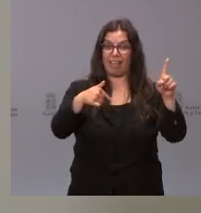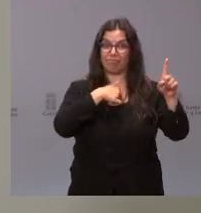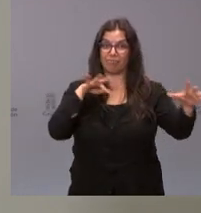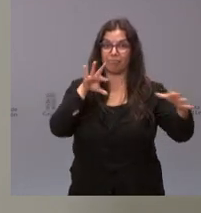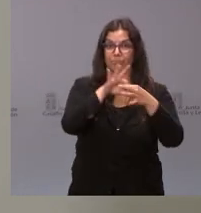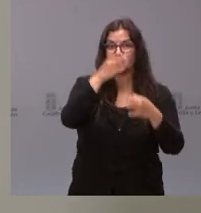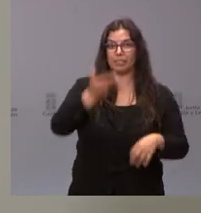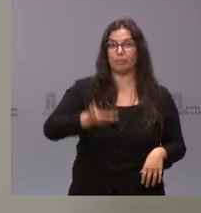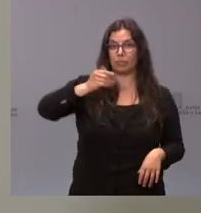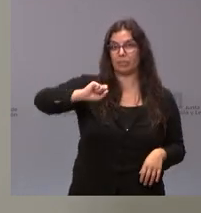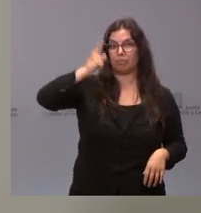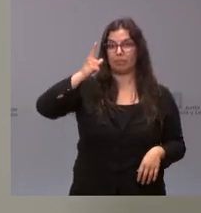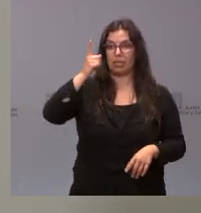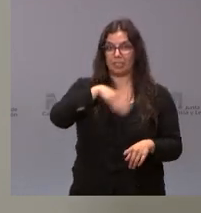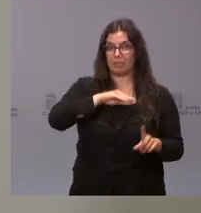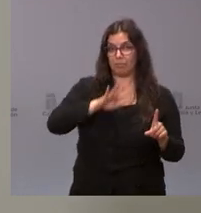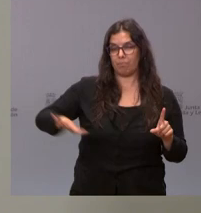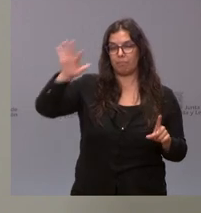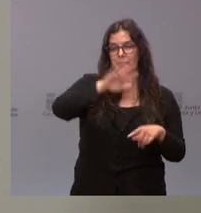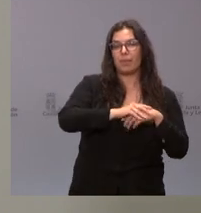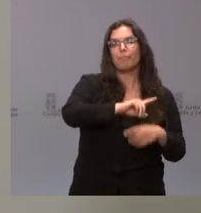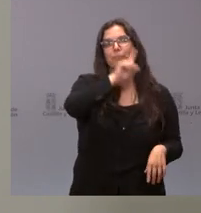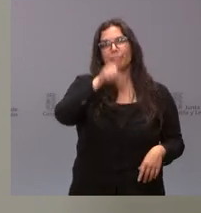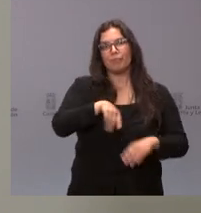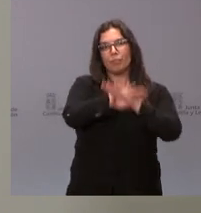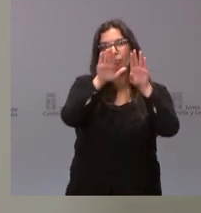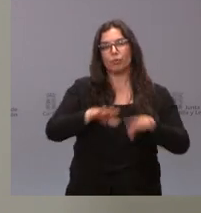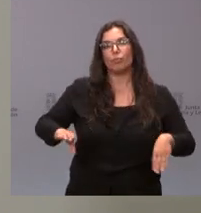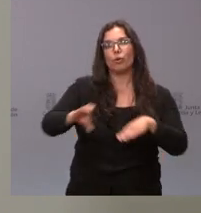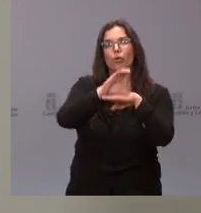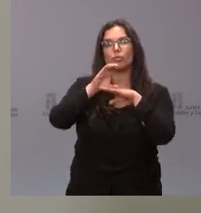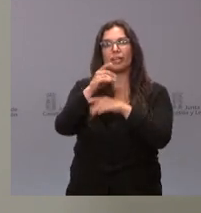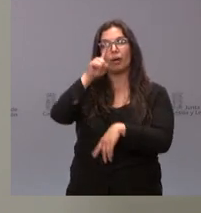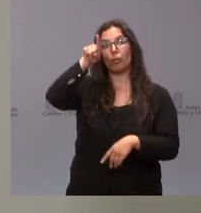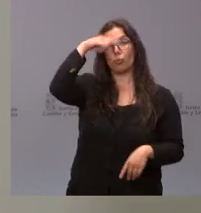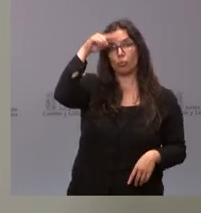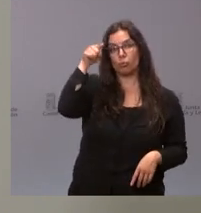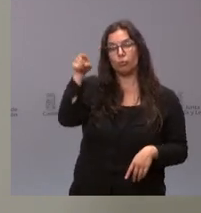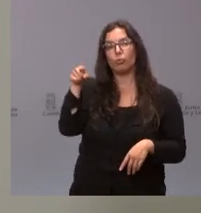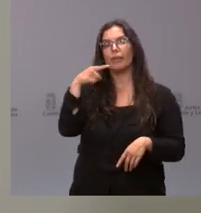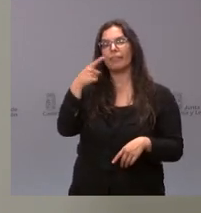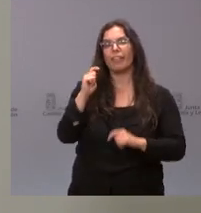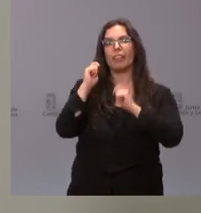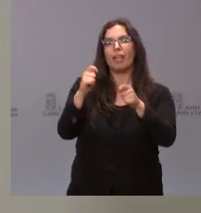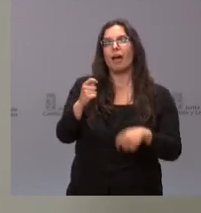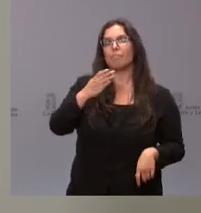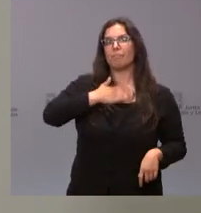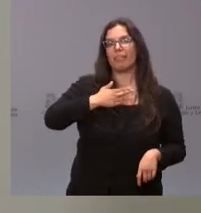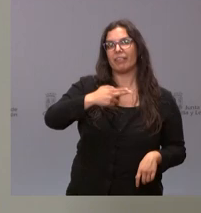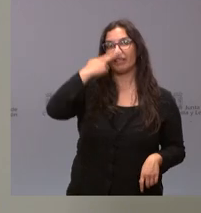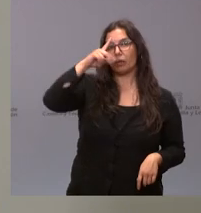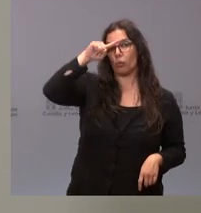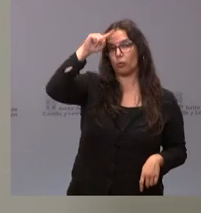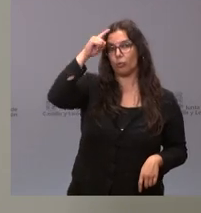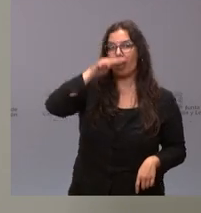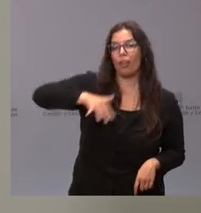también de los más importantes en el contexto nacional. Y, finalmente, por parte de la Consejería de Cultura, se ha declarado bien de interés cultural con categoría